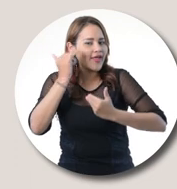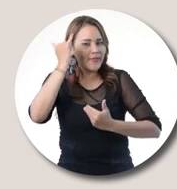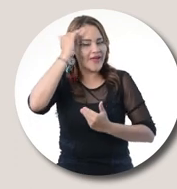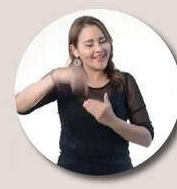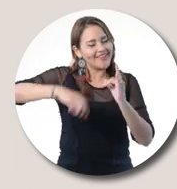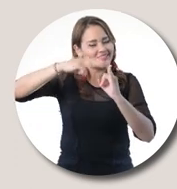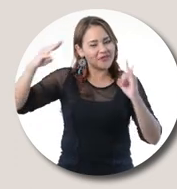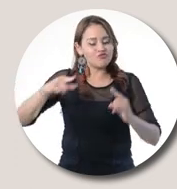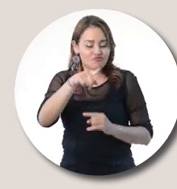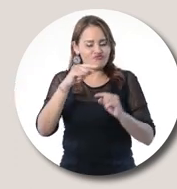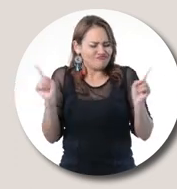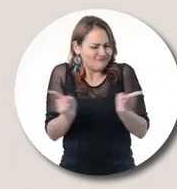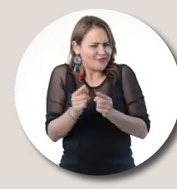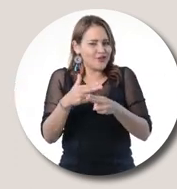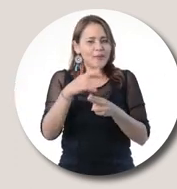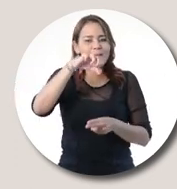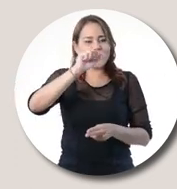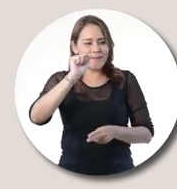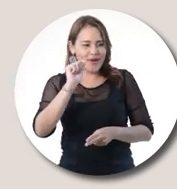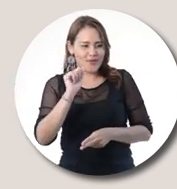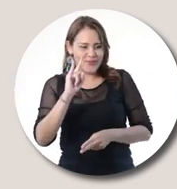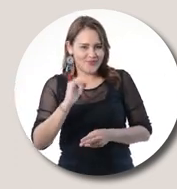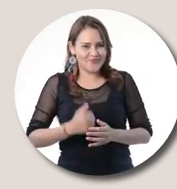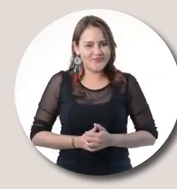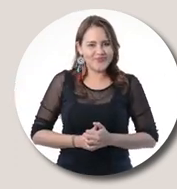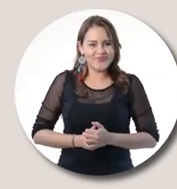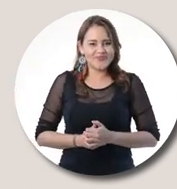encargo de los procesos académicos de la universidad Pero tú puedes llamarme Pau